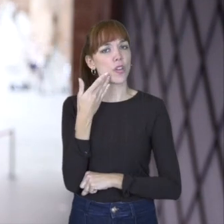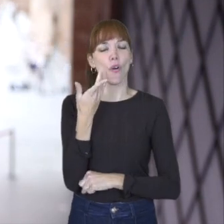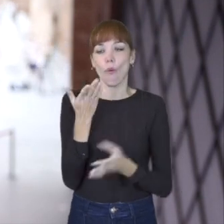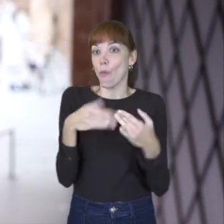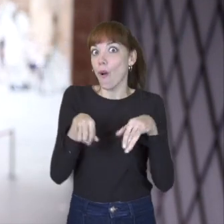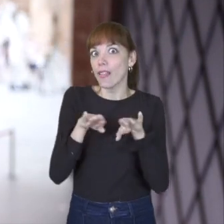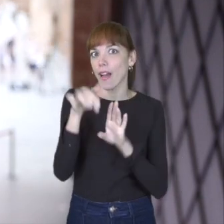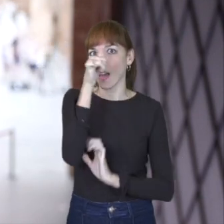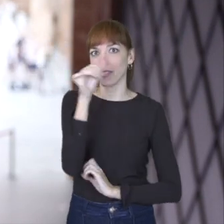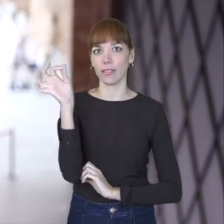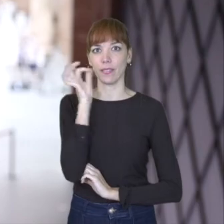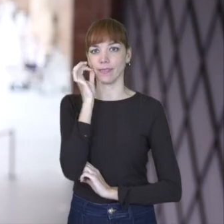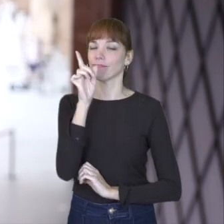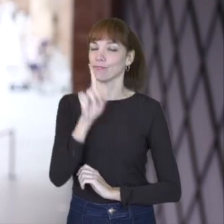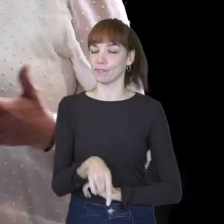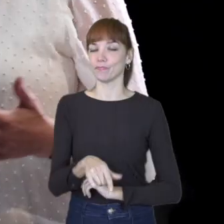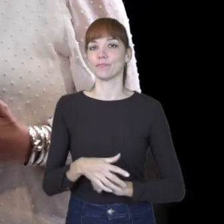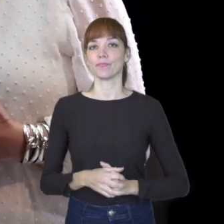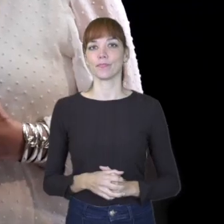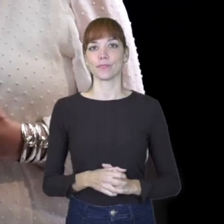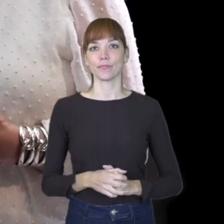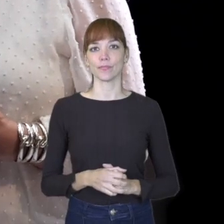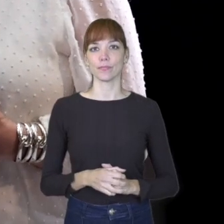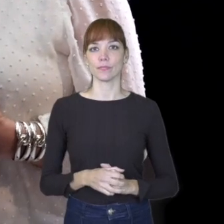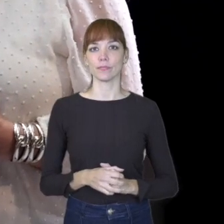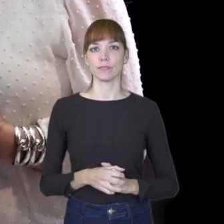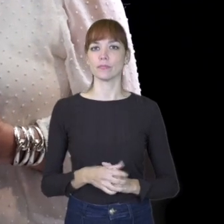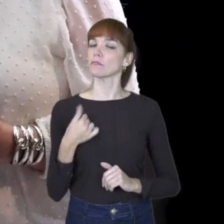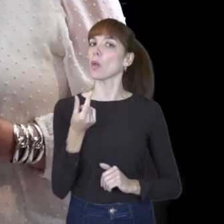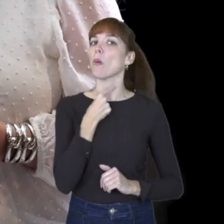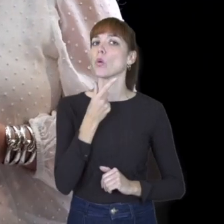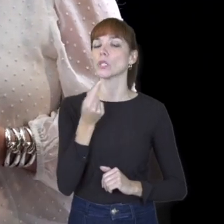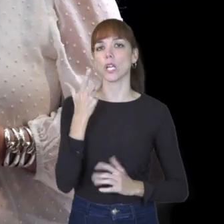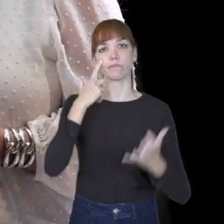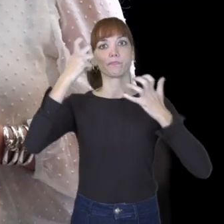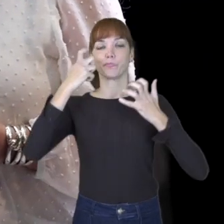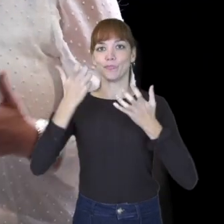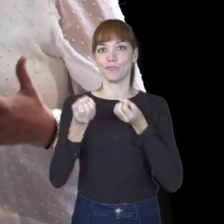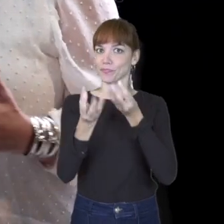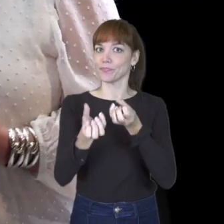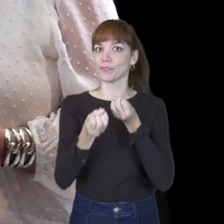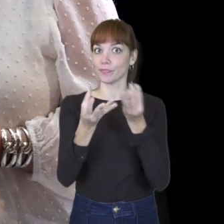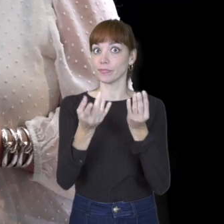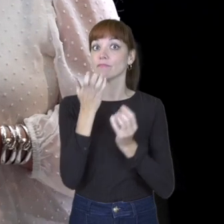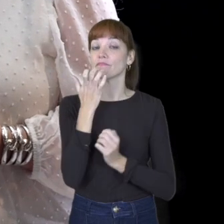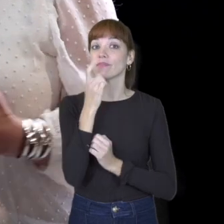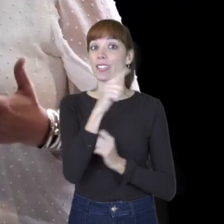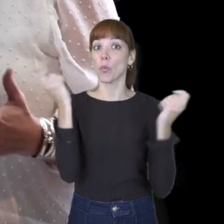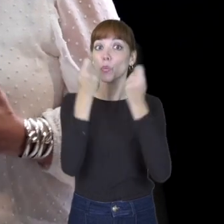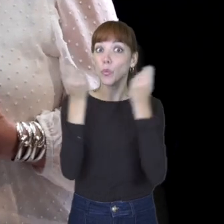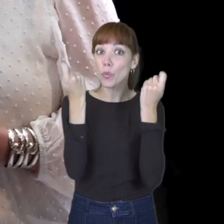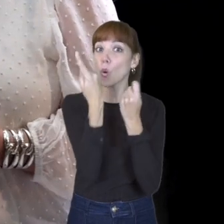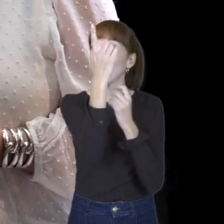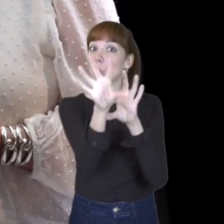en la igualdad de género. A me gustaría resaltar que haya en esta campaña una